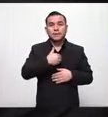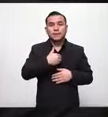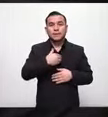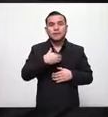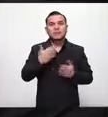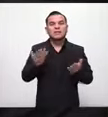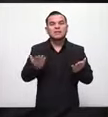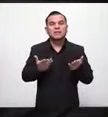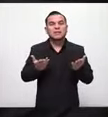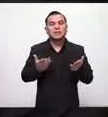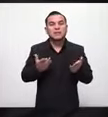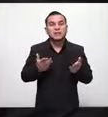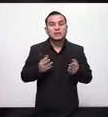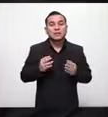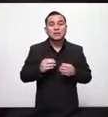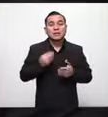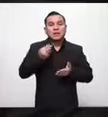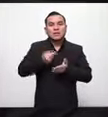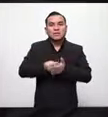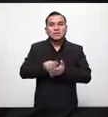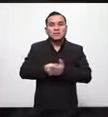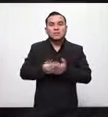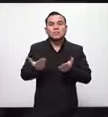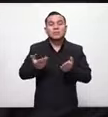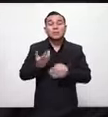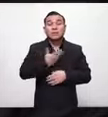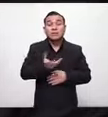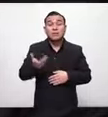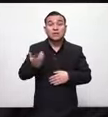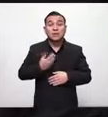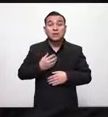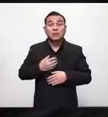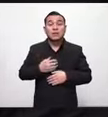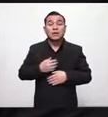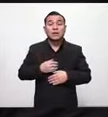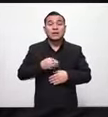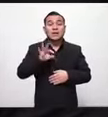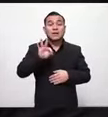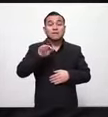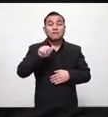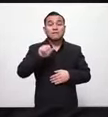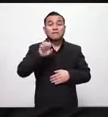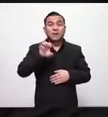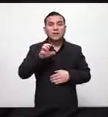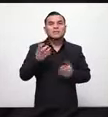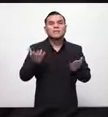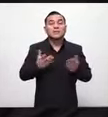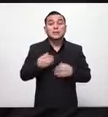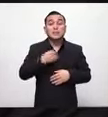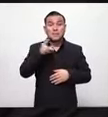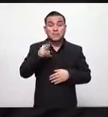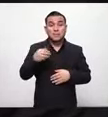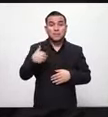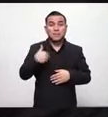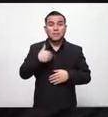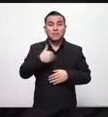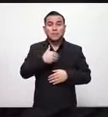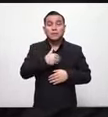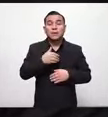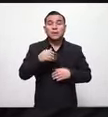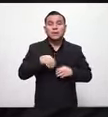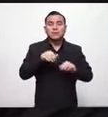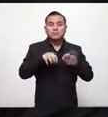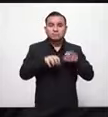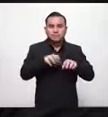decía de la apertura por fases de la economía y también la decía Miguel nuestro secretario